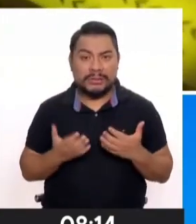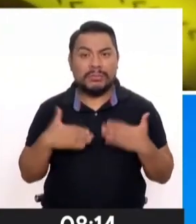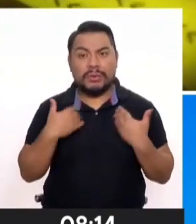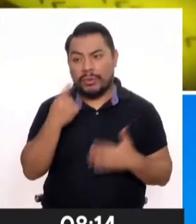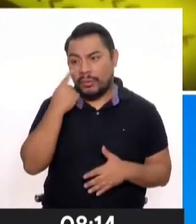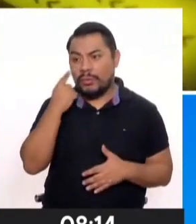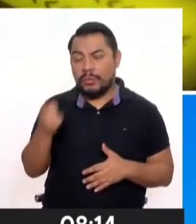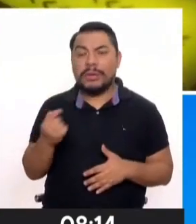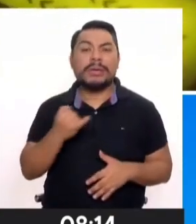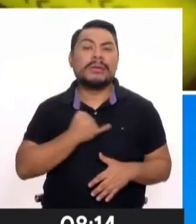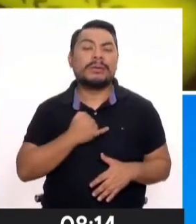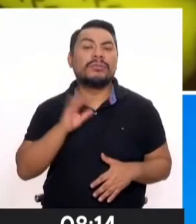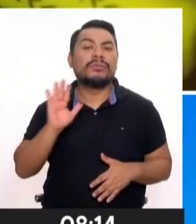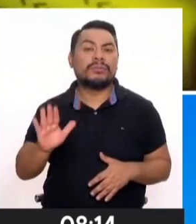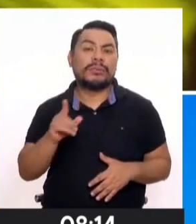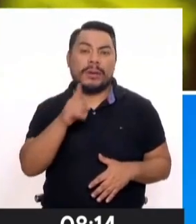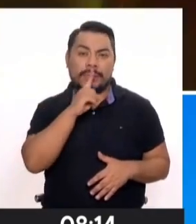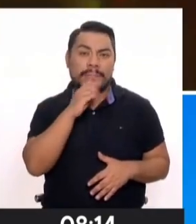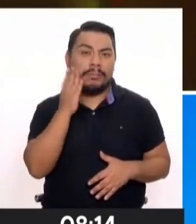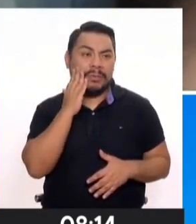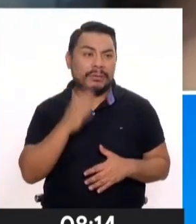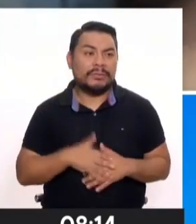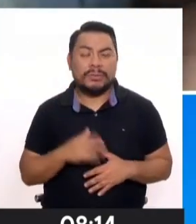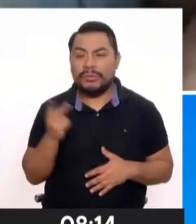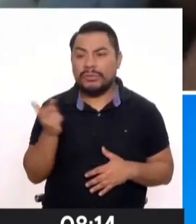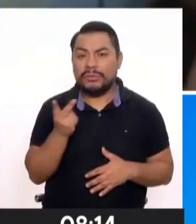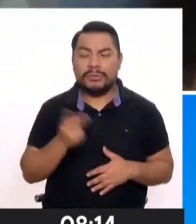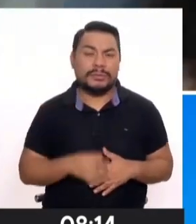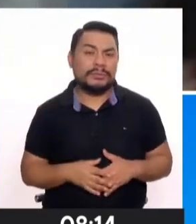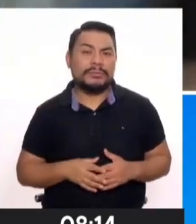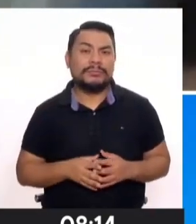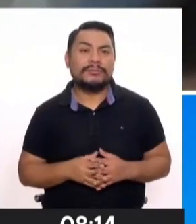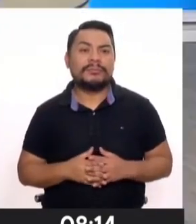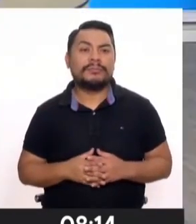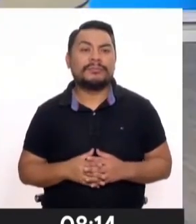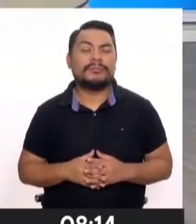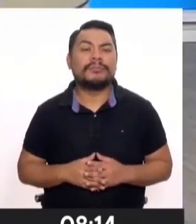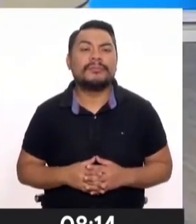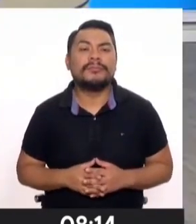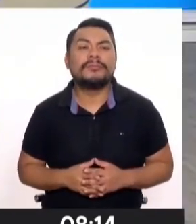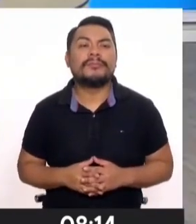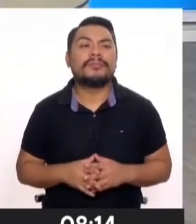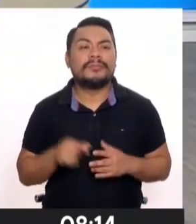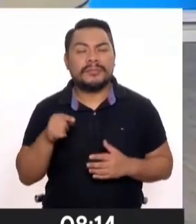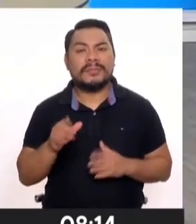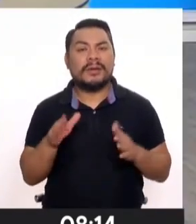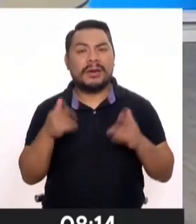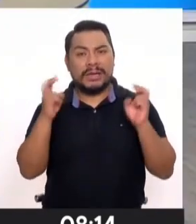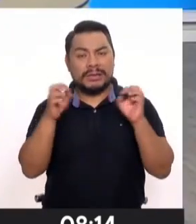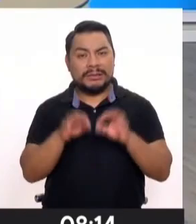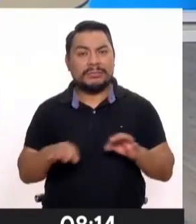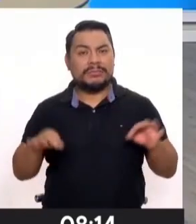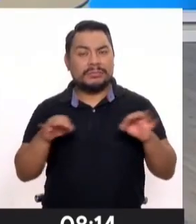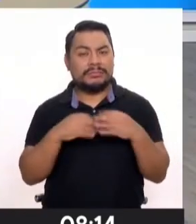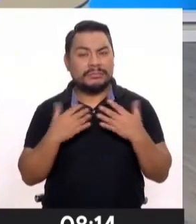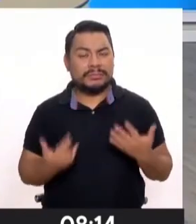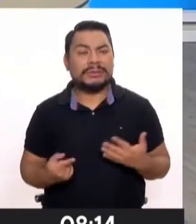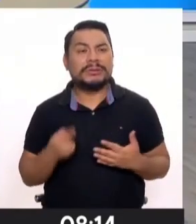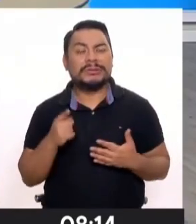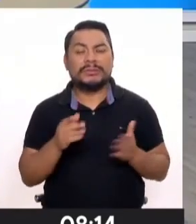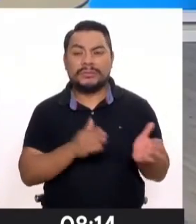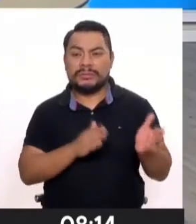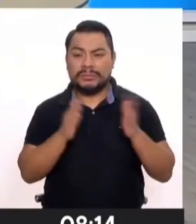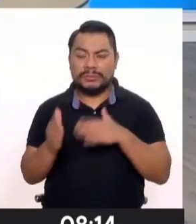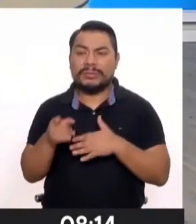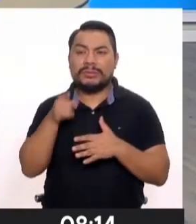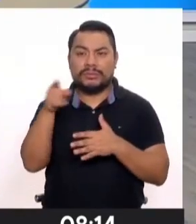conocer la identidad de sus padres, de ambos. Acá hay un aspecto importante también, magistrada. Por un lado,